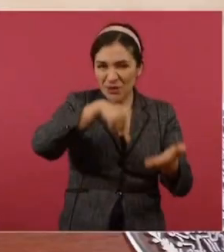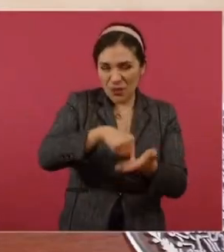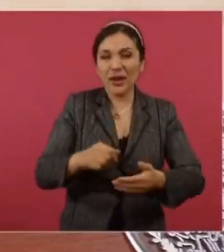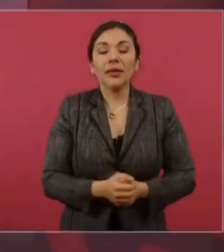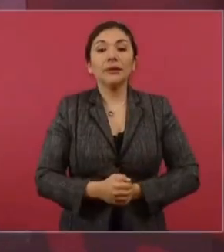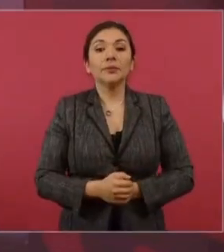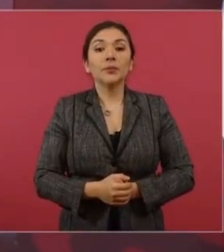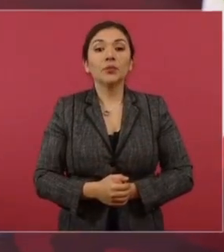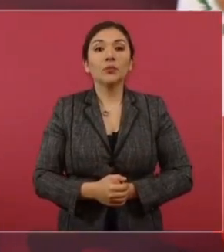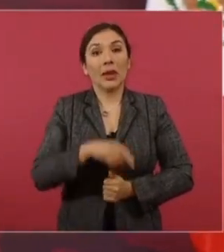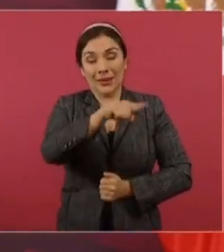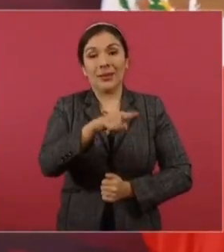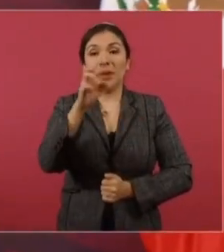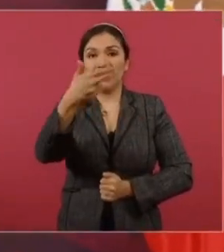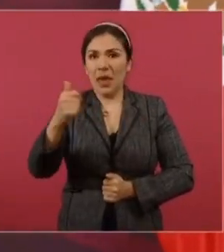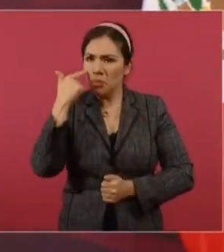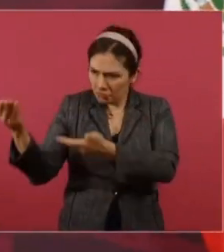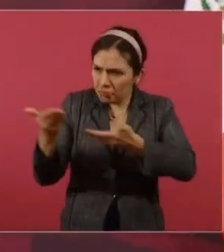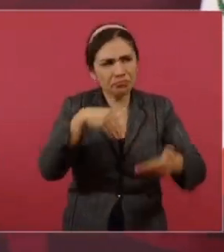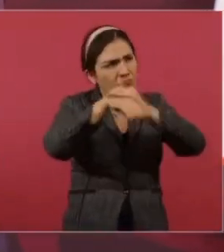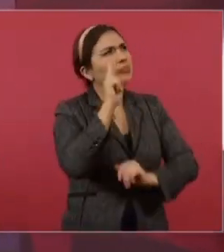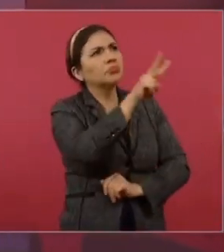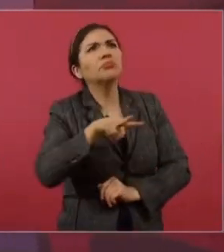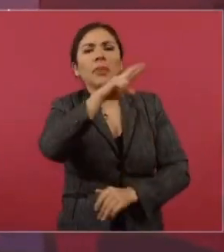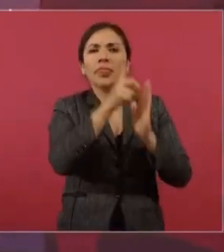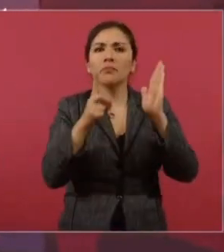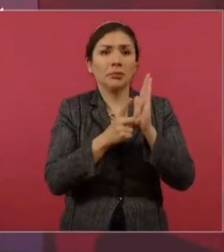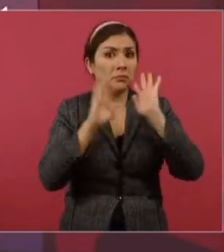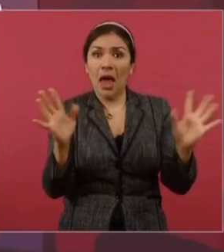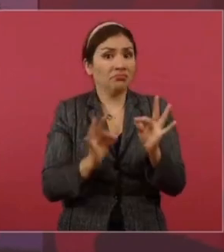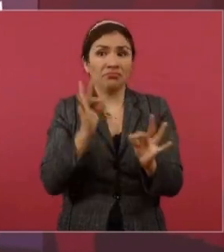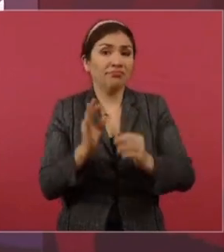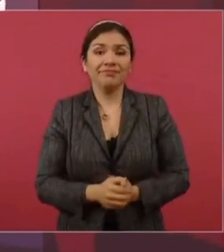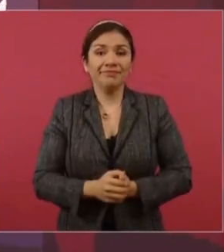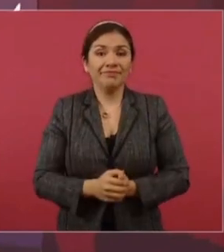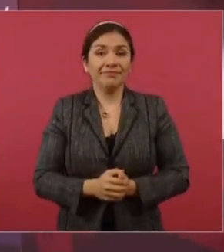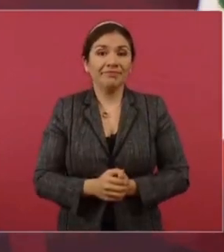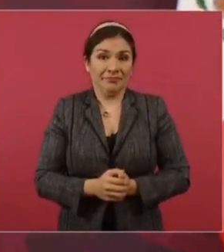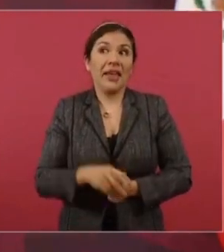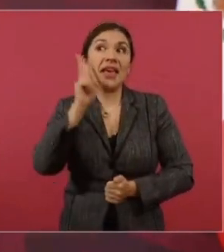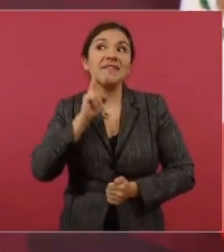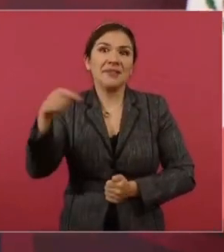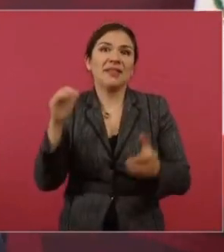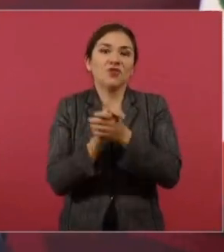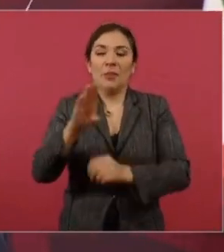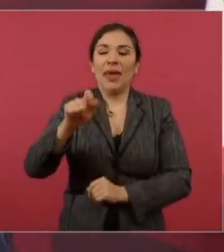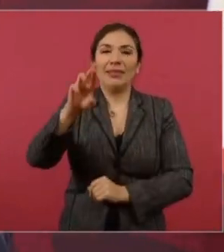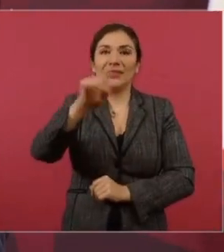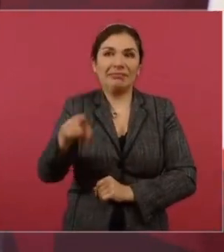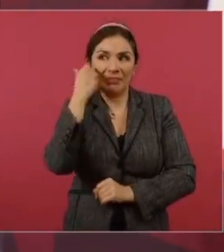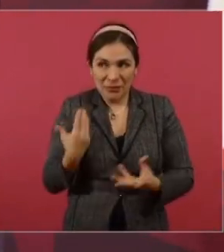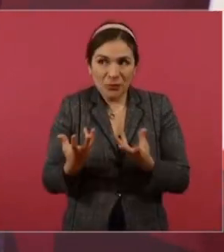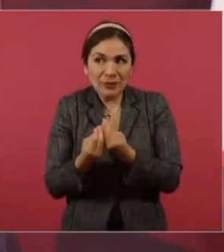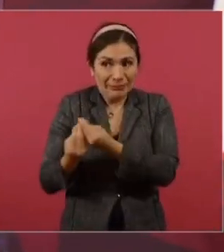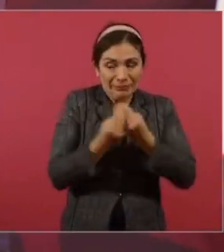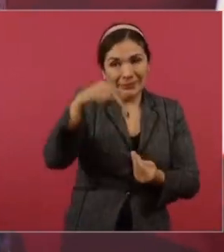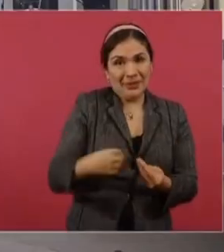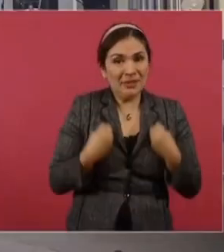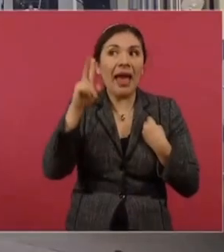me mostró el departamento y le dije, pues ya está. Nada más falta convencer a Beatriz, que todavía no termino de convencerla, pero